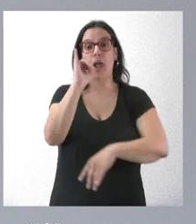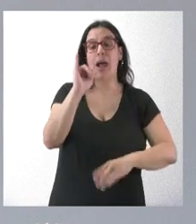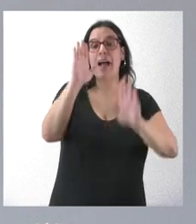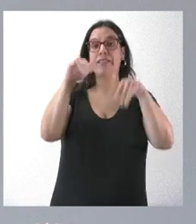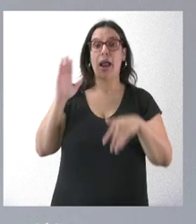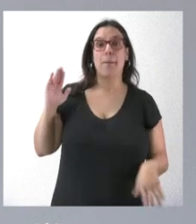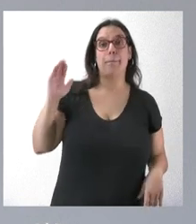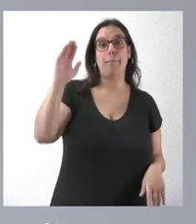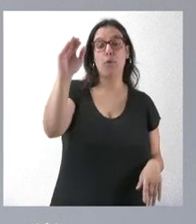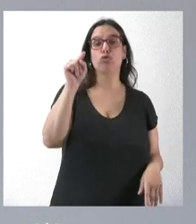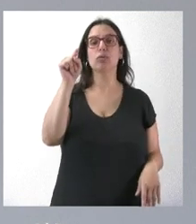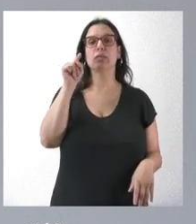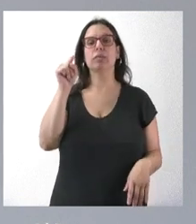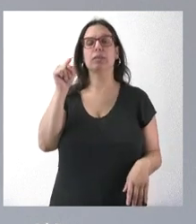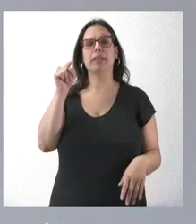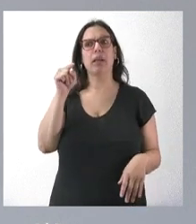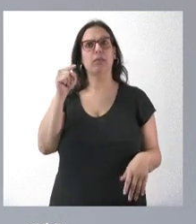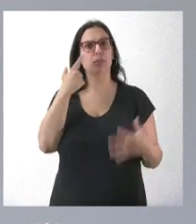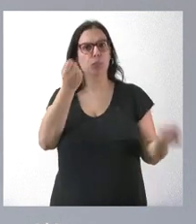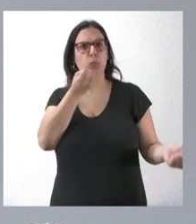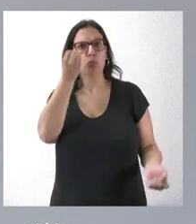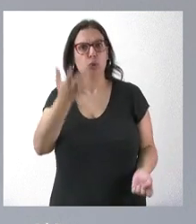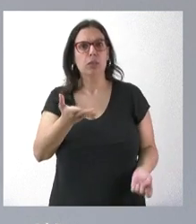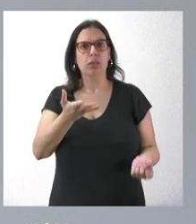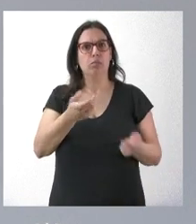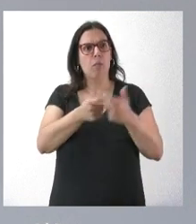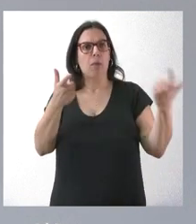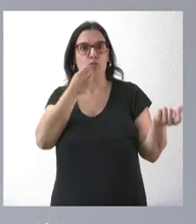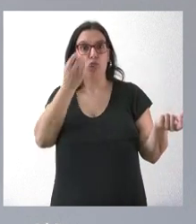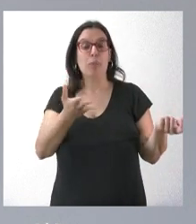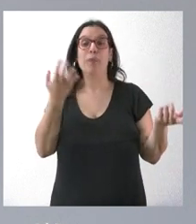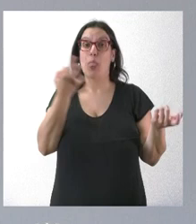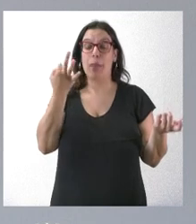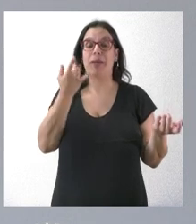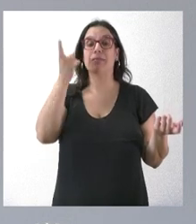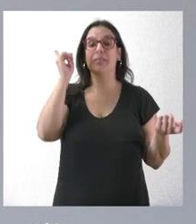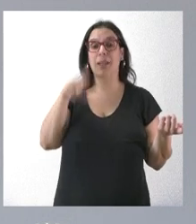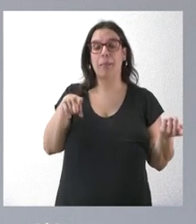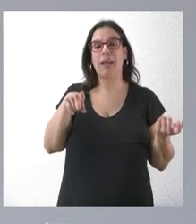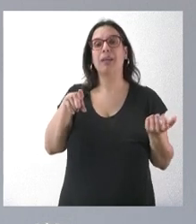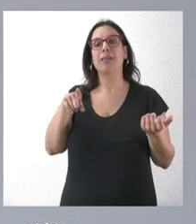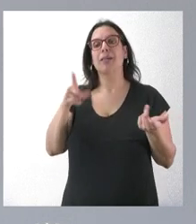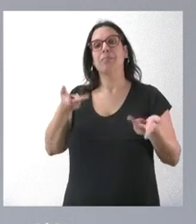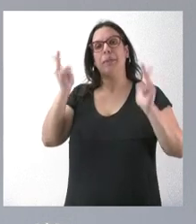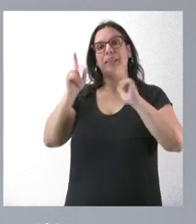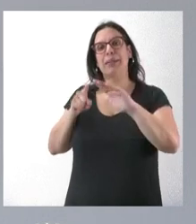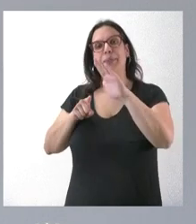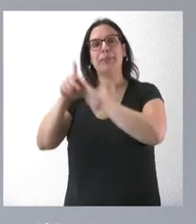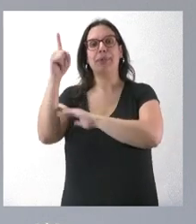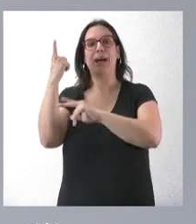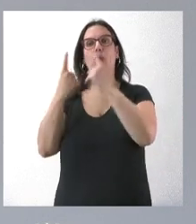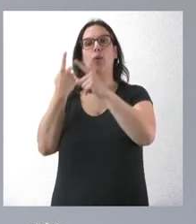montes gocen de muy buena salud y continúe en su incremento, tiene que hacerse compatible con el crecimiento de algunas actividades